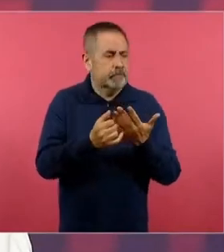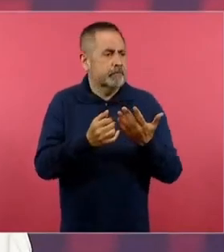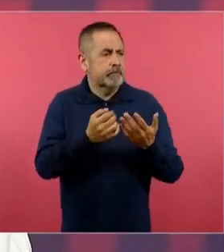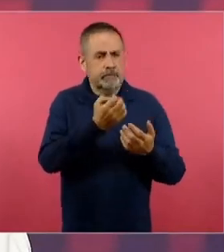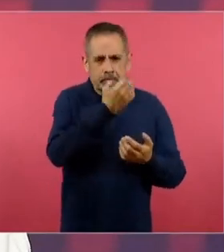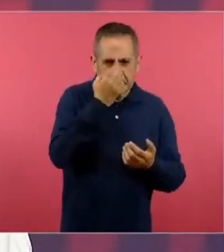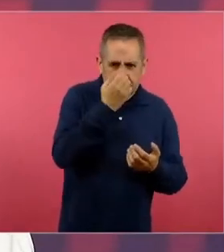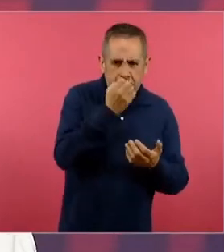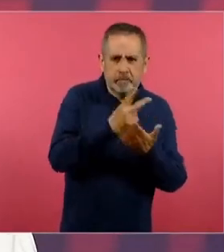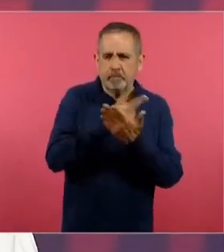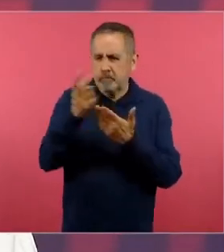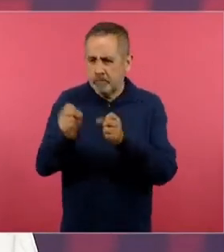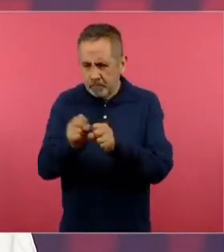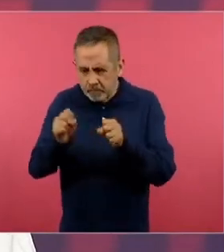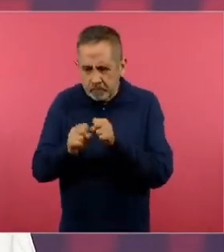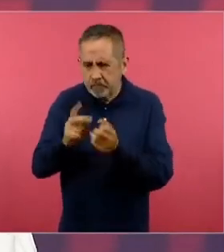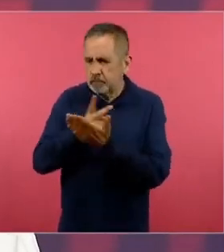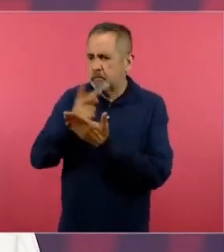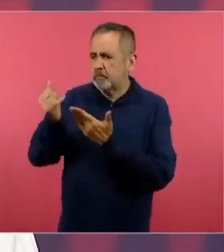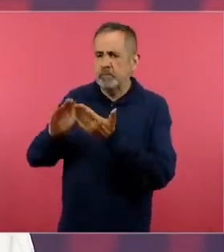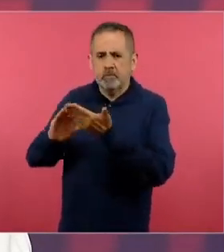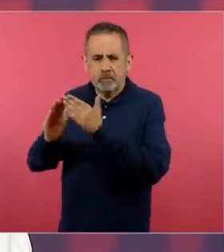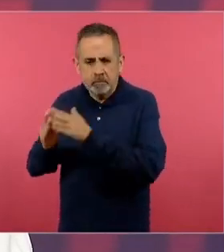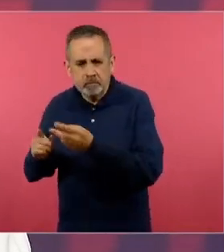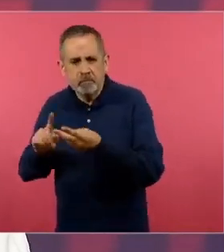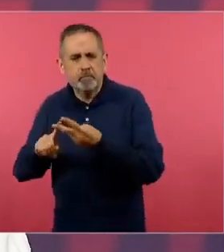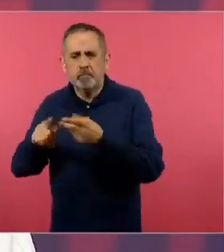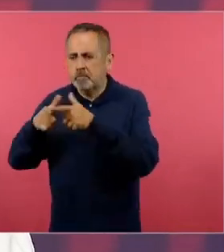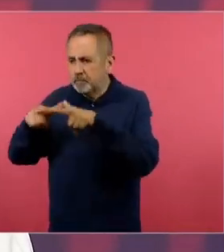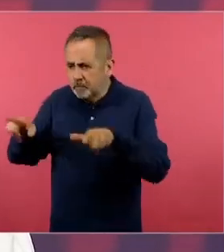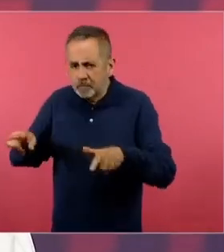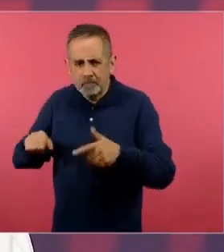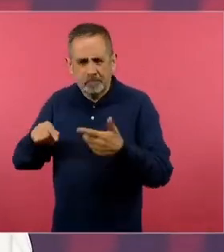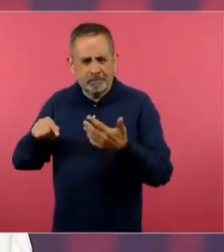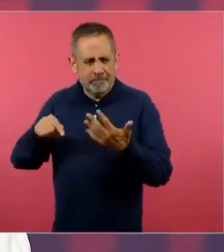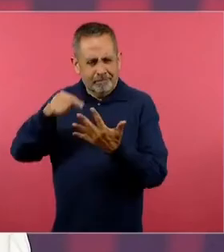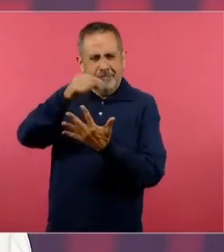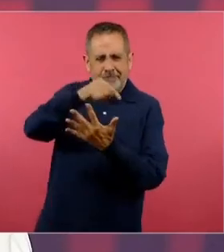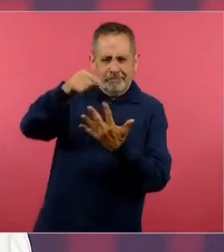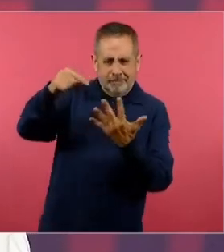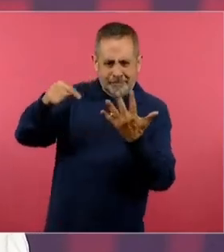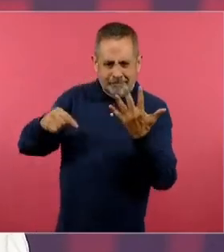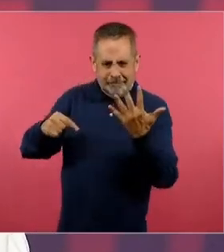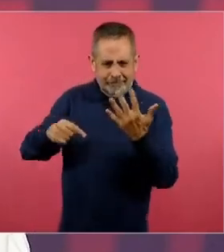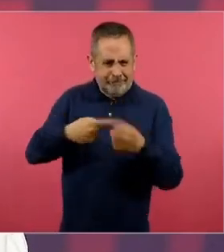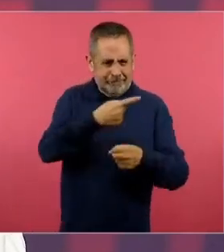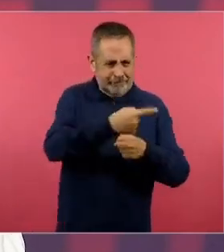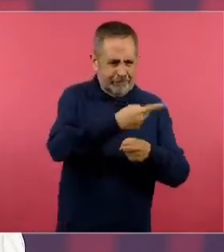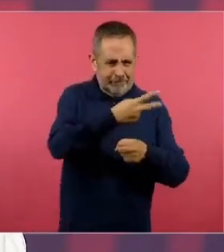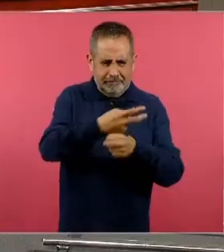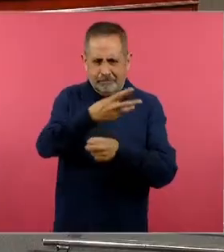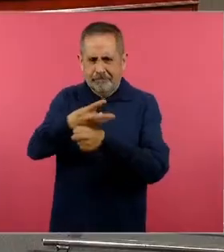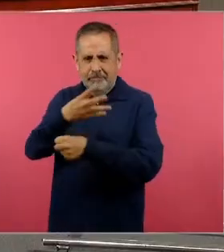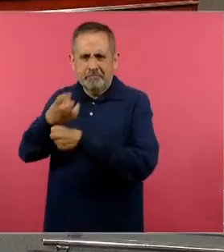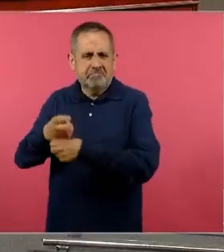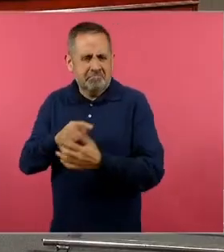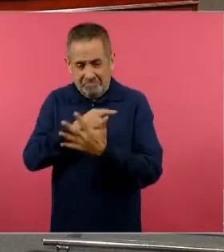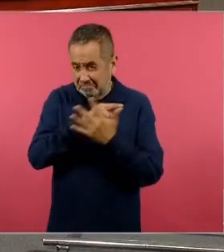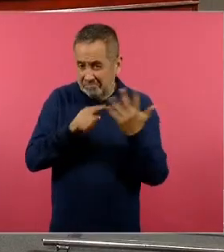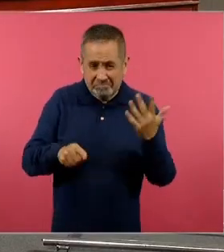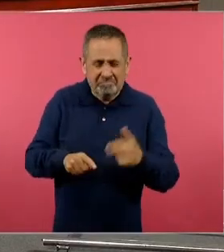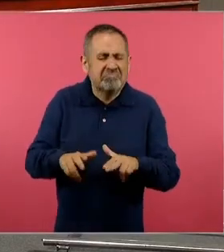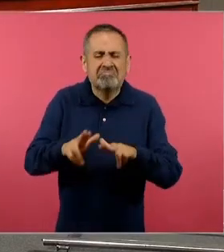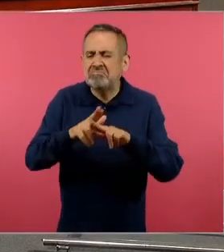escuela proyectos comunitarios múltiples lenguajes nuestros saberes de cada uno de los grados en ninguno de esos